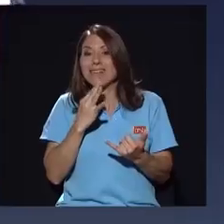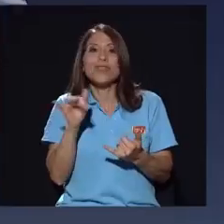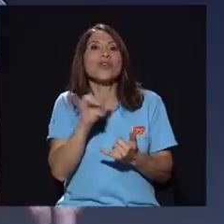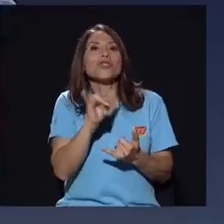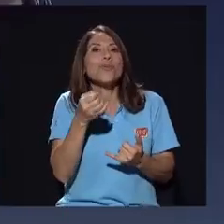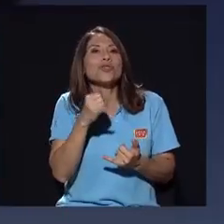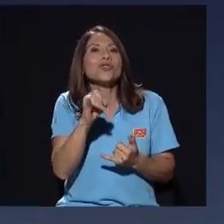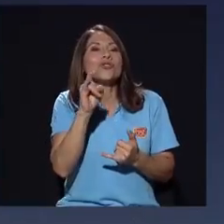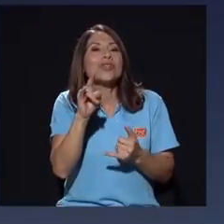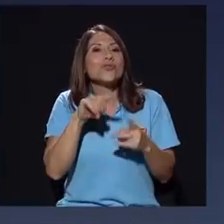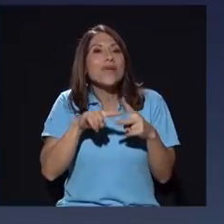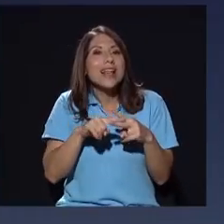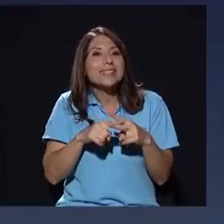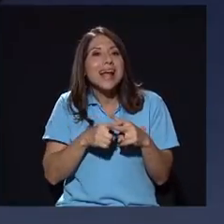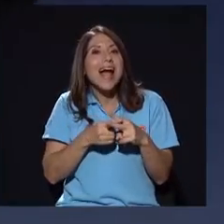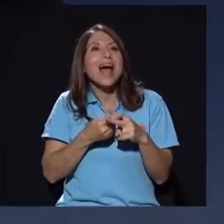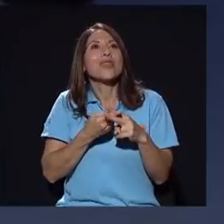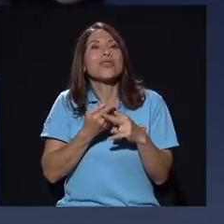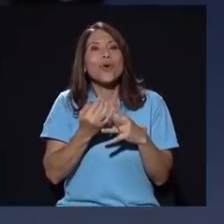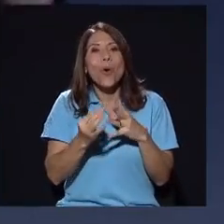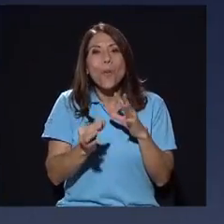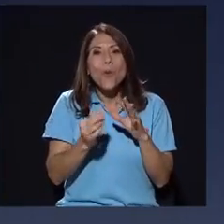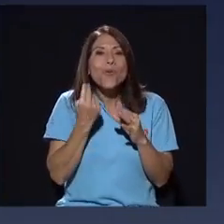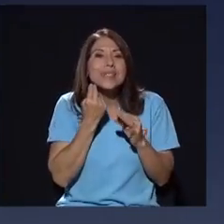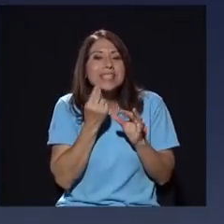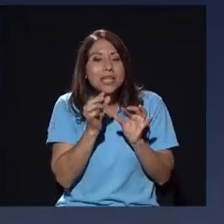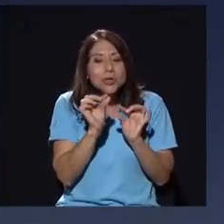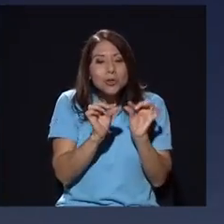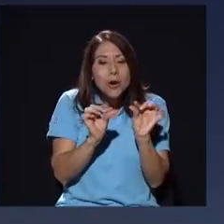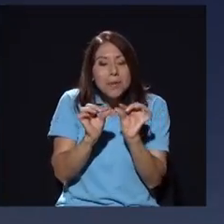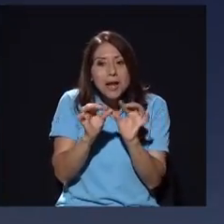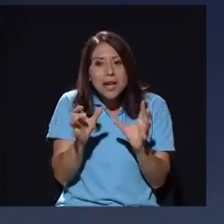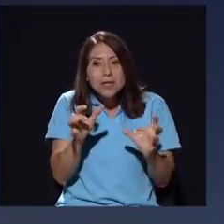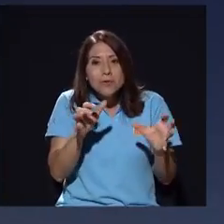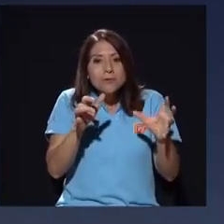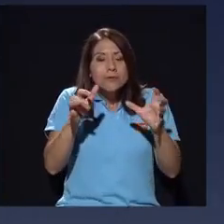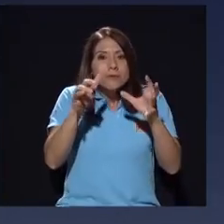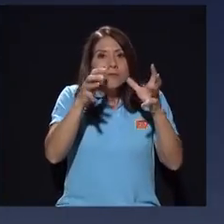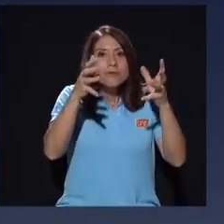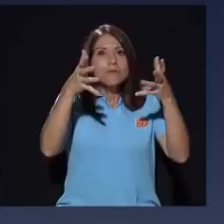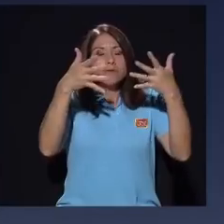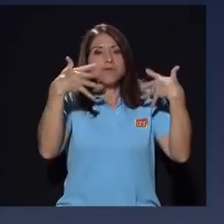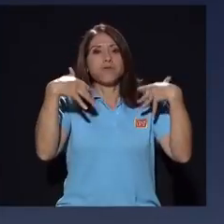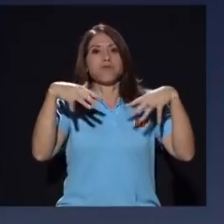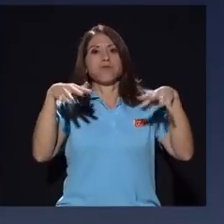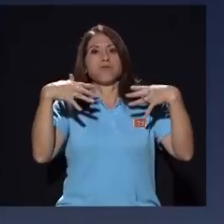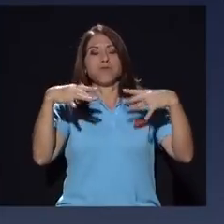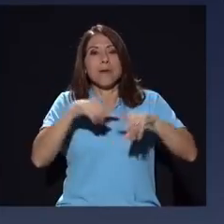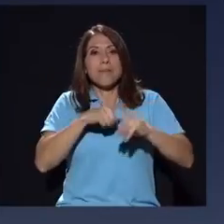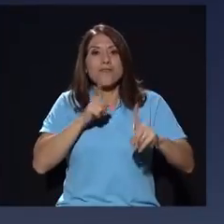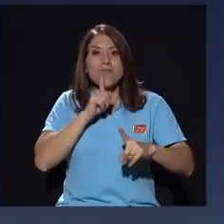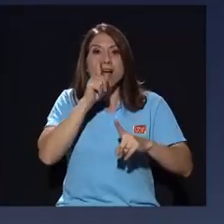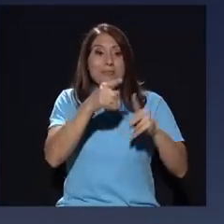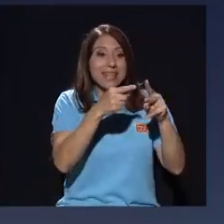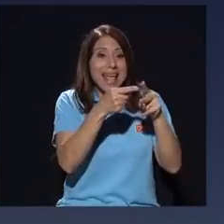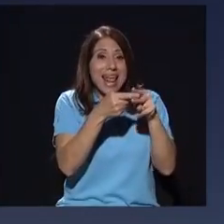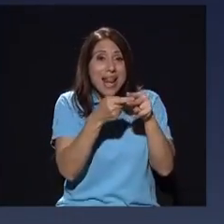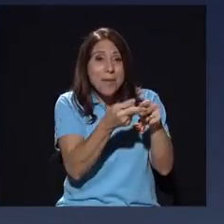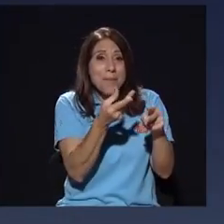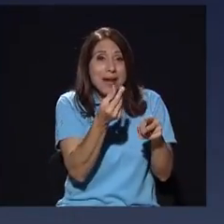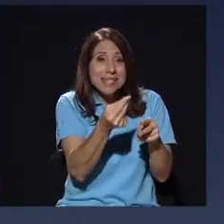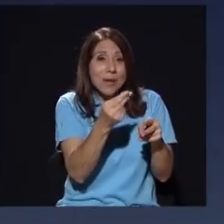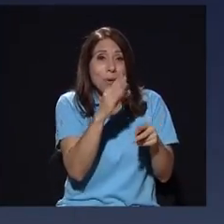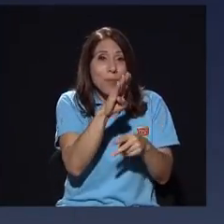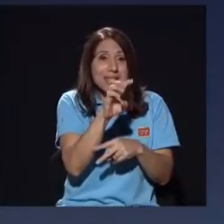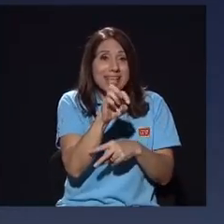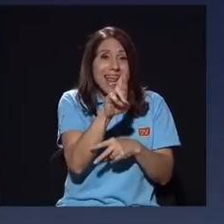huesito por huesito, y empezás a formar la bestia. Y entonces, el préstamo del BCR es un hueso más. Bien jodido, pero es solo uno más de